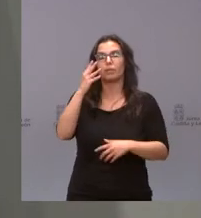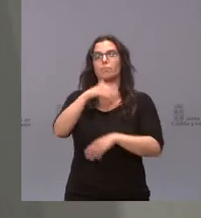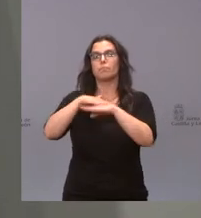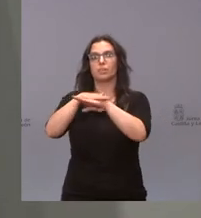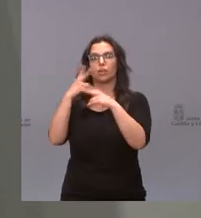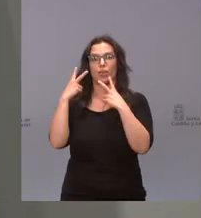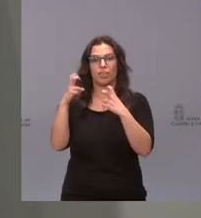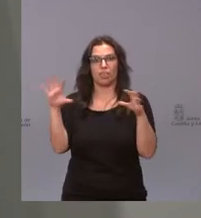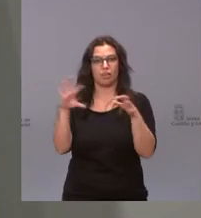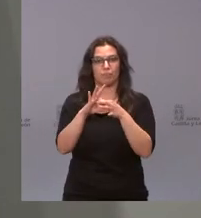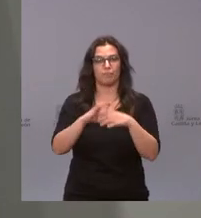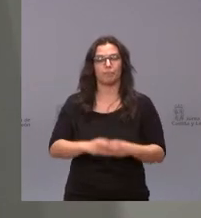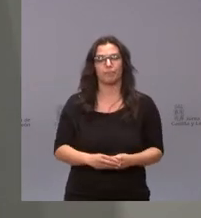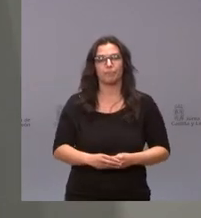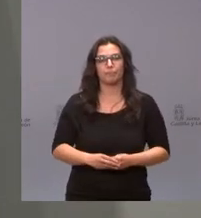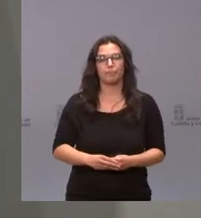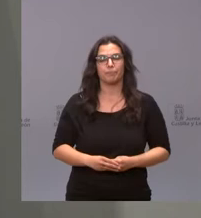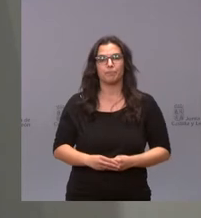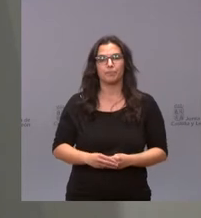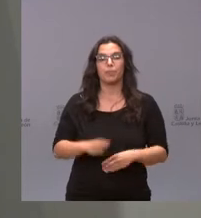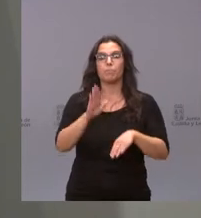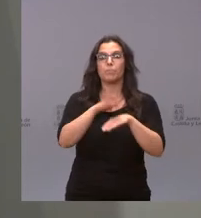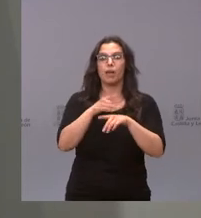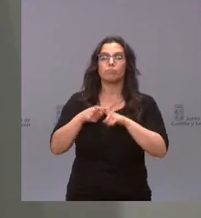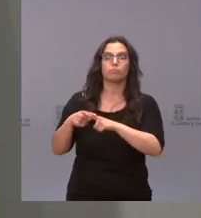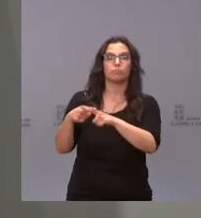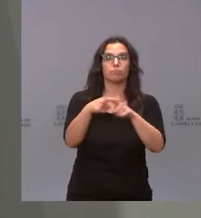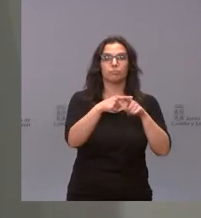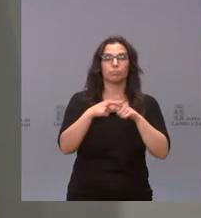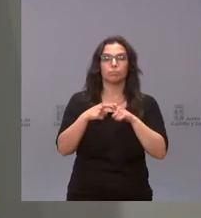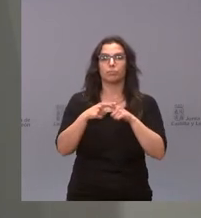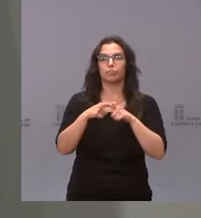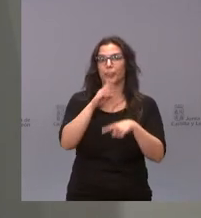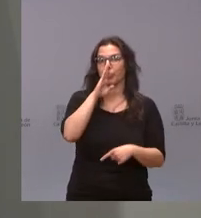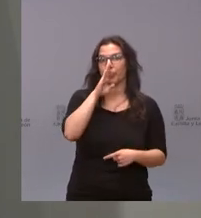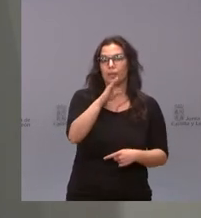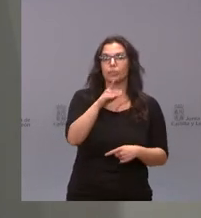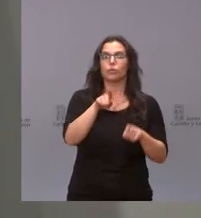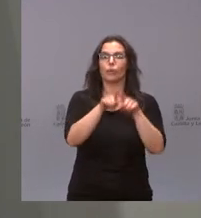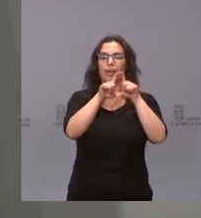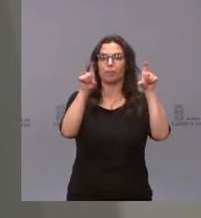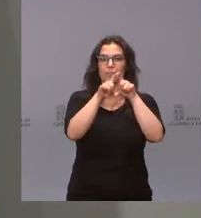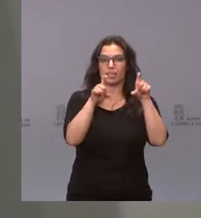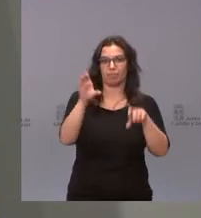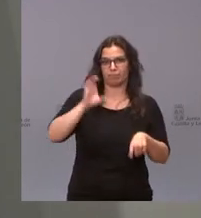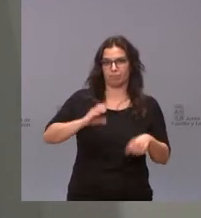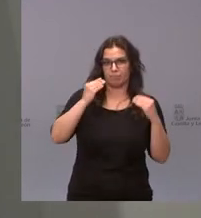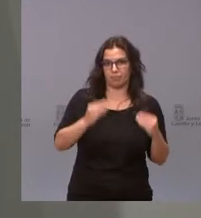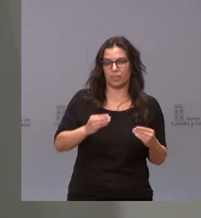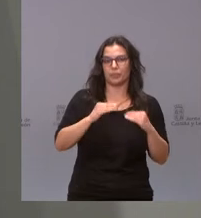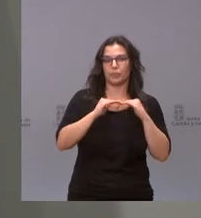Hacienda para el reparto de las ayudas directas para la solvencia empresarial frente a la